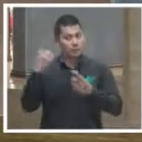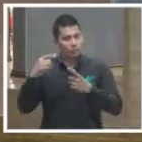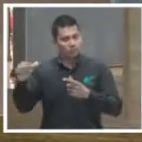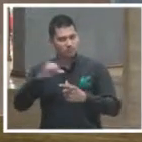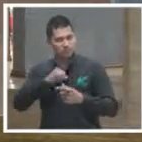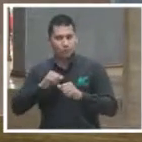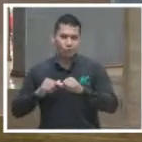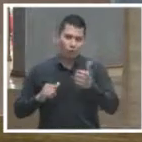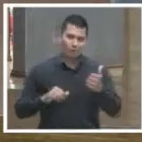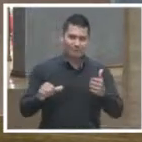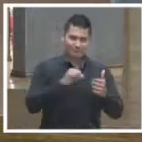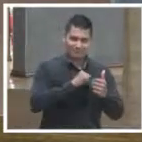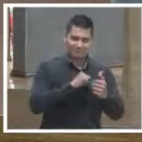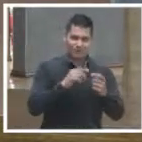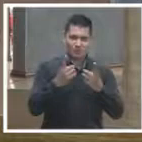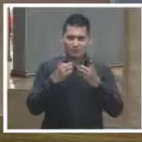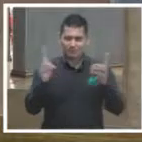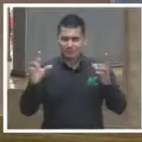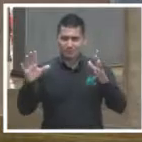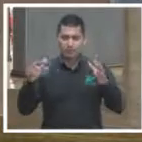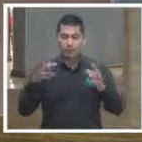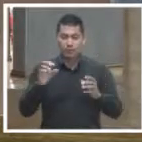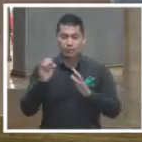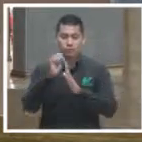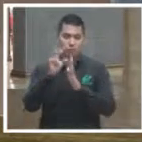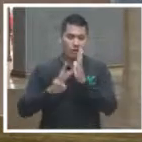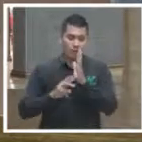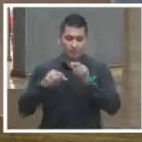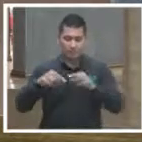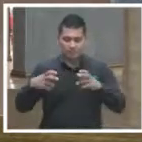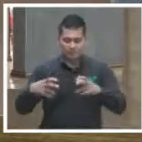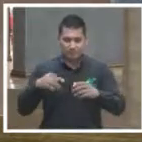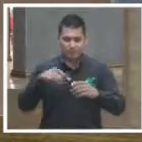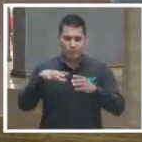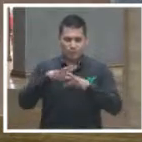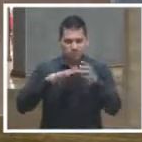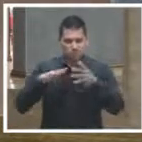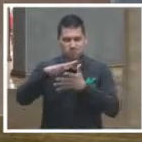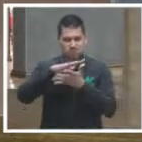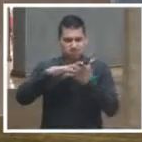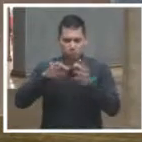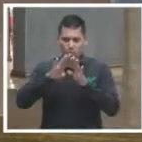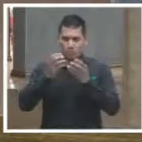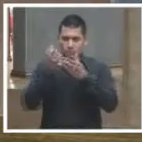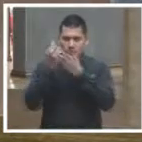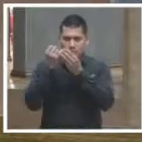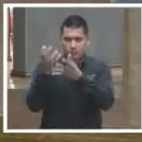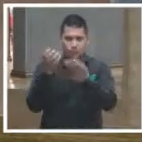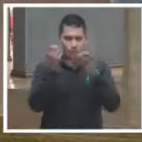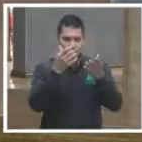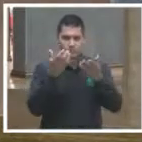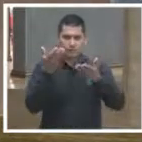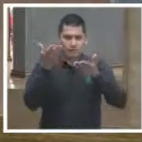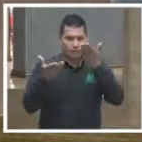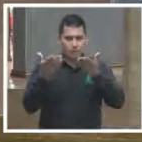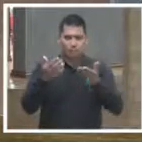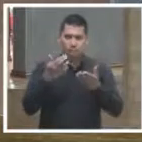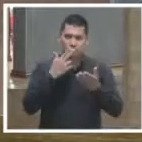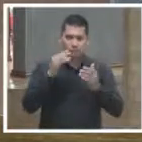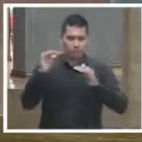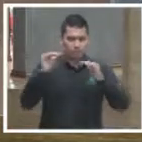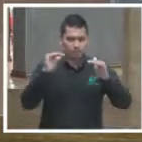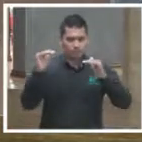y entonces estos software te ayudan a distribuir equilibrios en esas preferencias